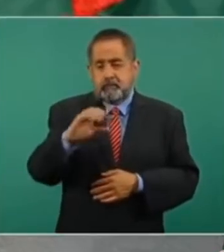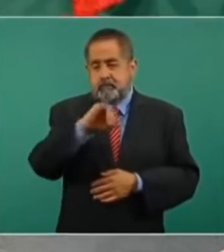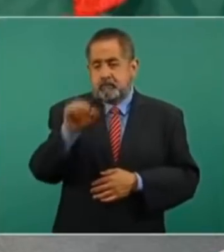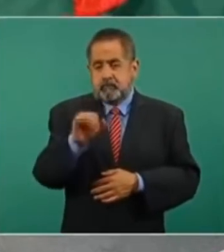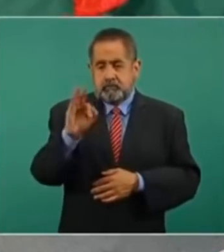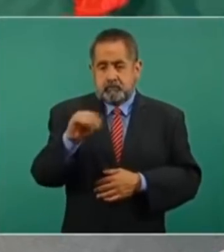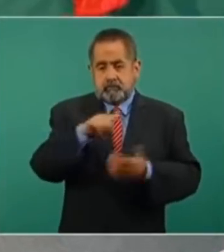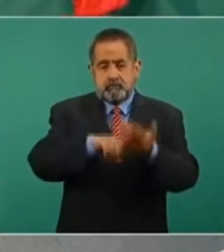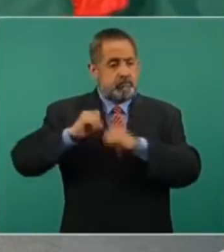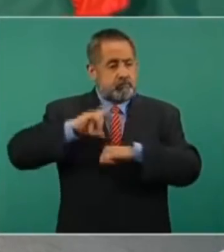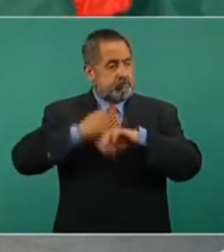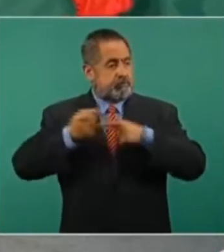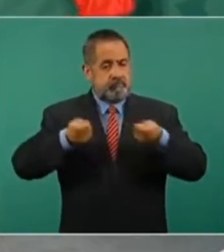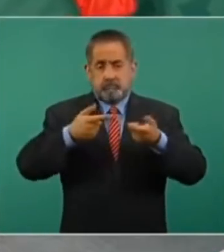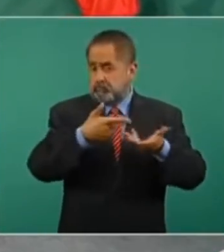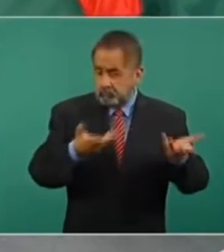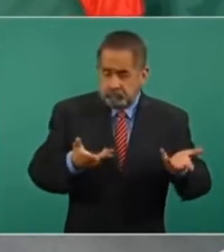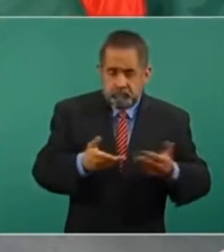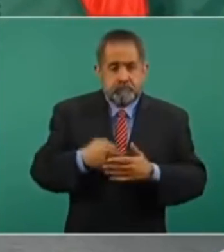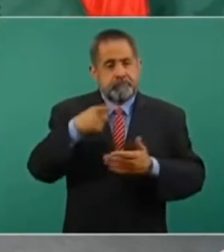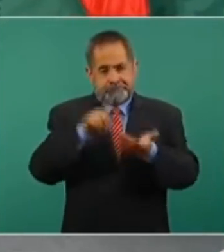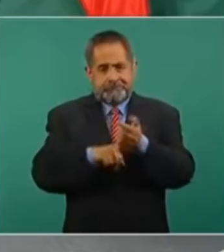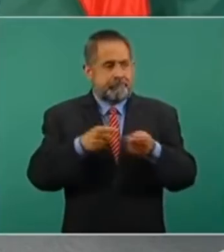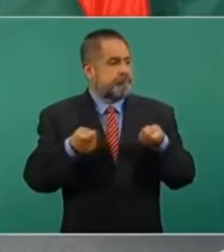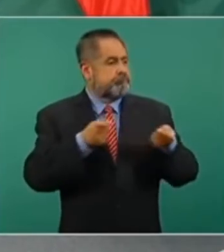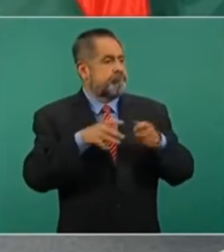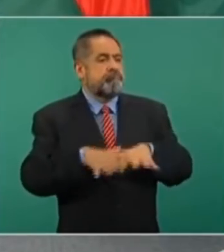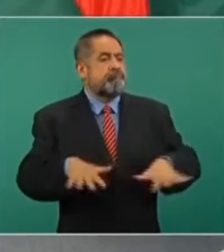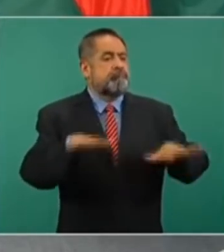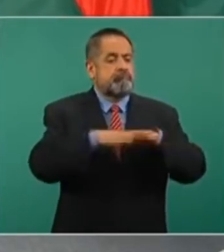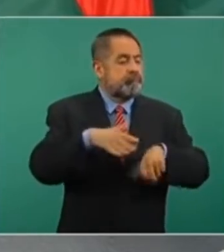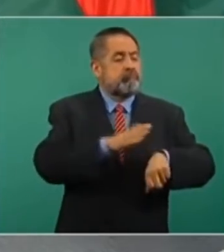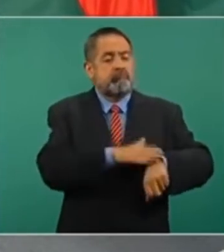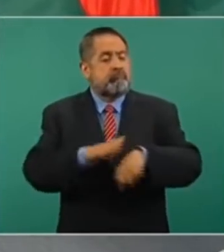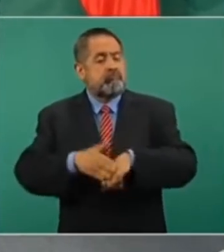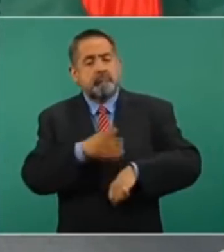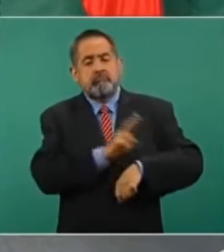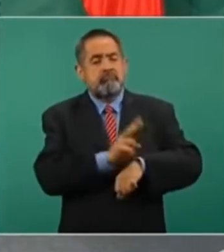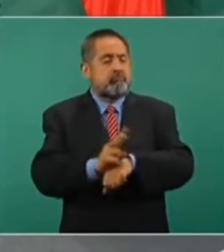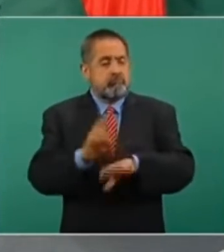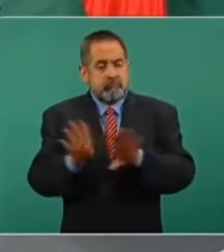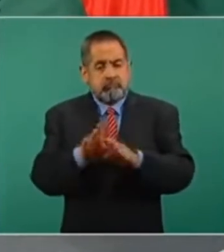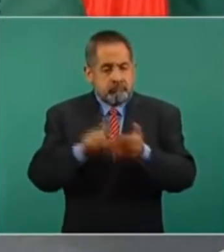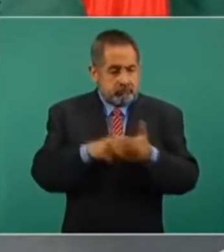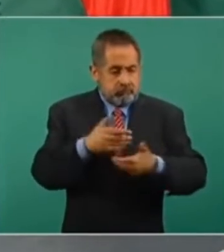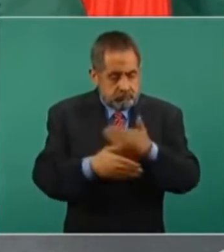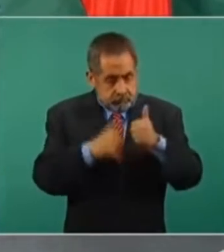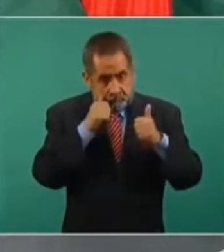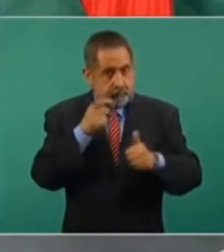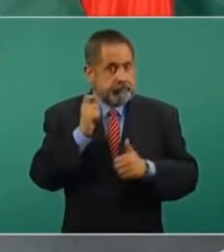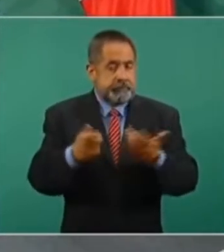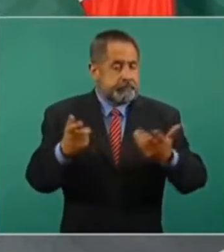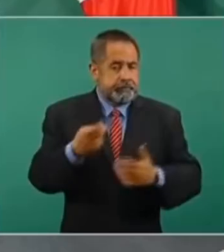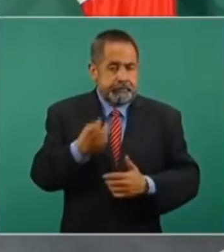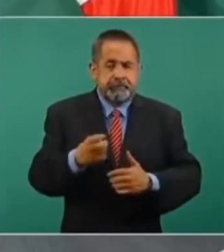Judicatura y ese es el organismo que tiene que atender este